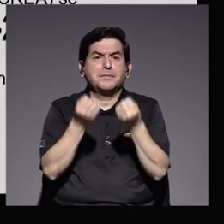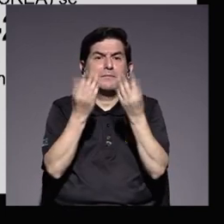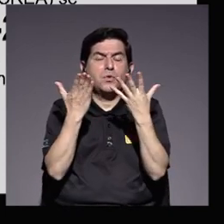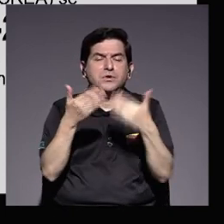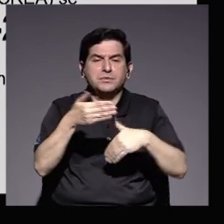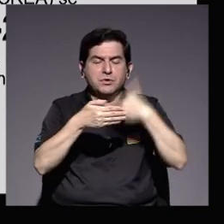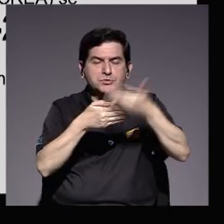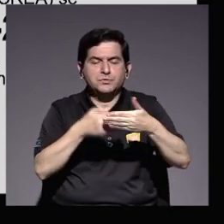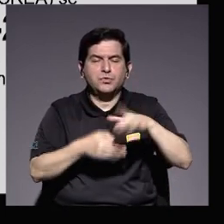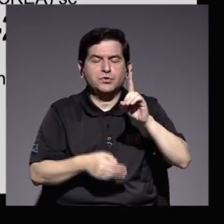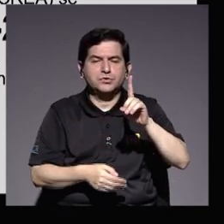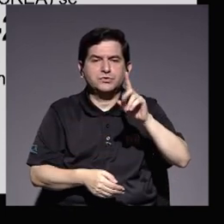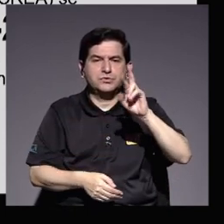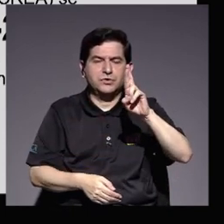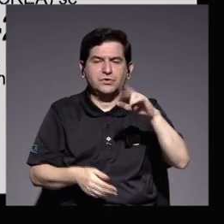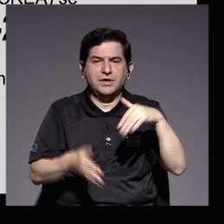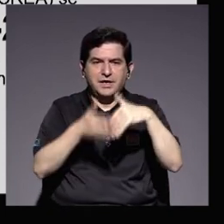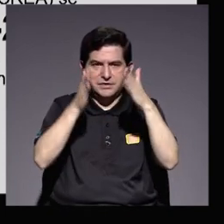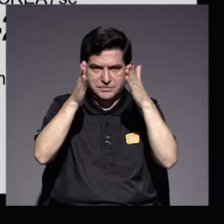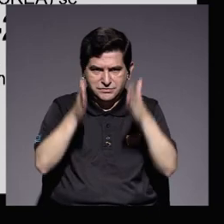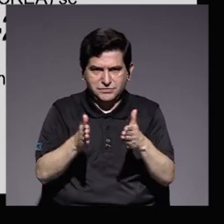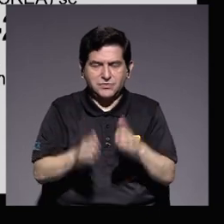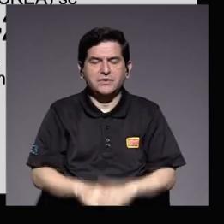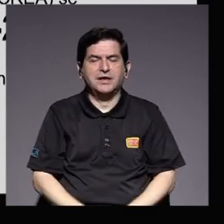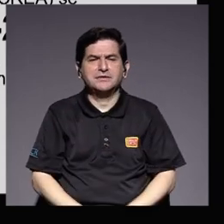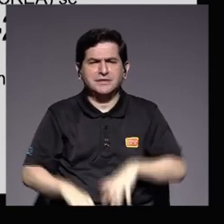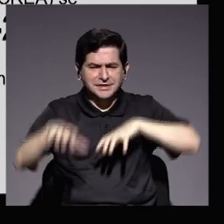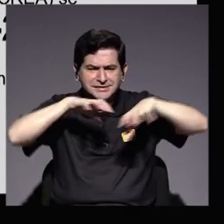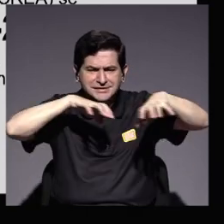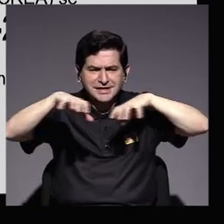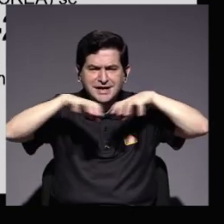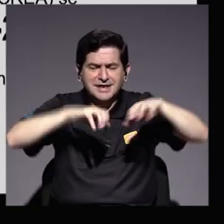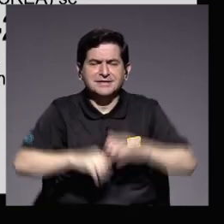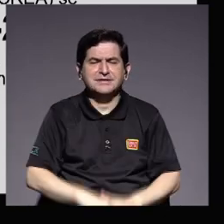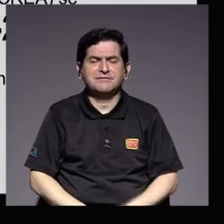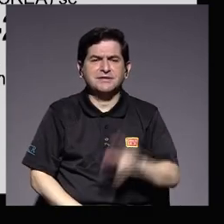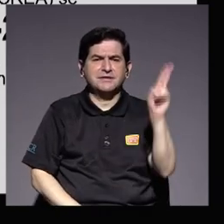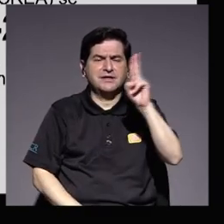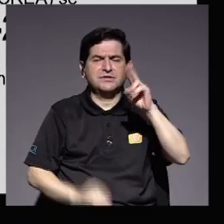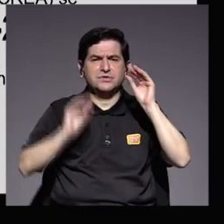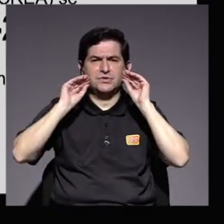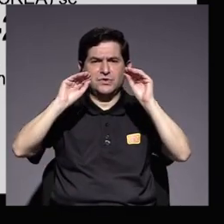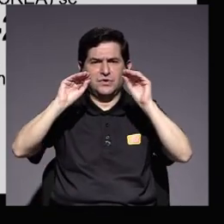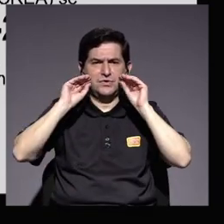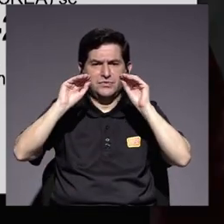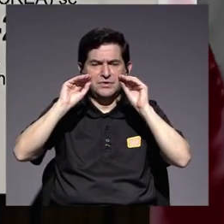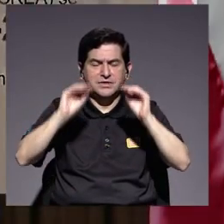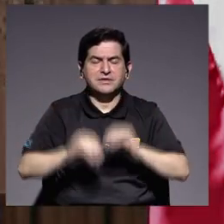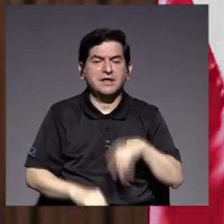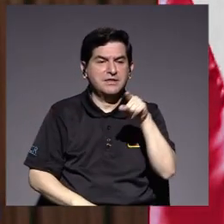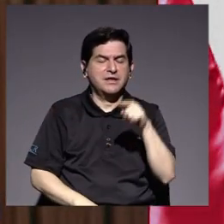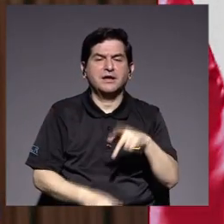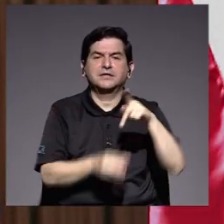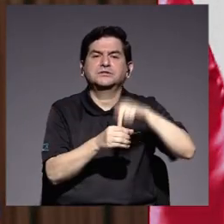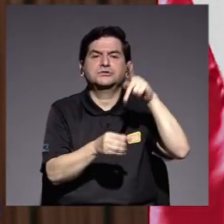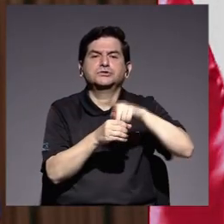postdoctorandas y postdoctorandos que han dinamizado el quehacer de las unidades académicas en donde se encuentran.